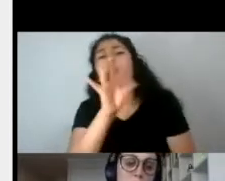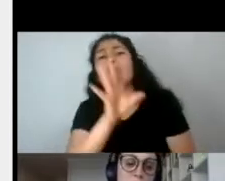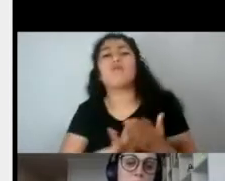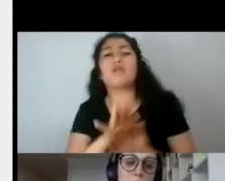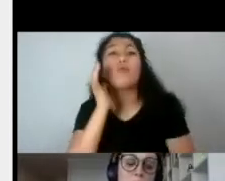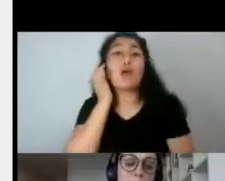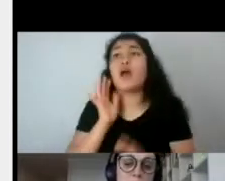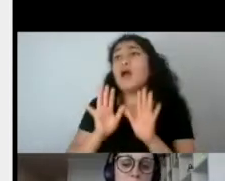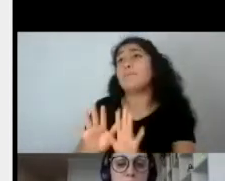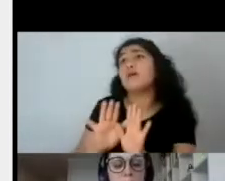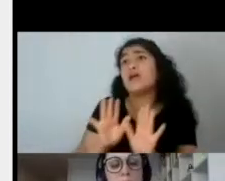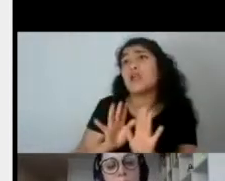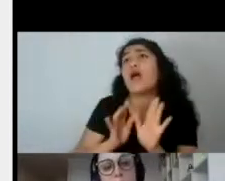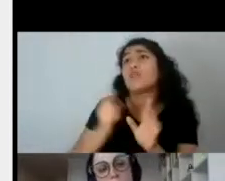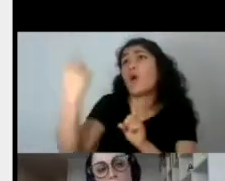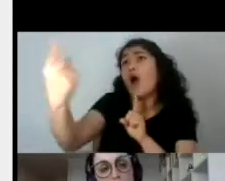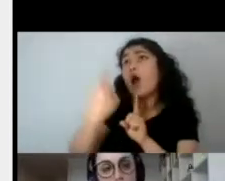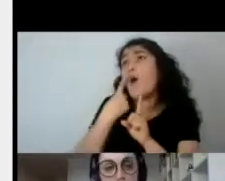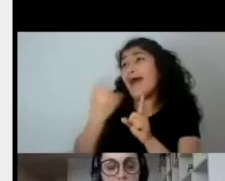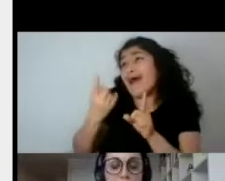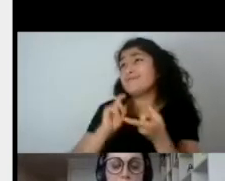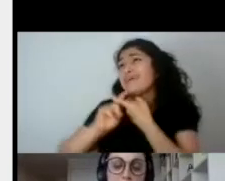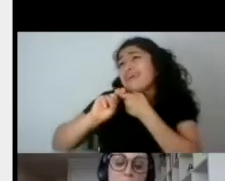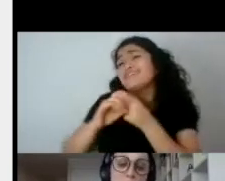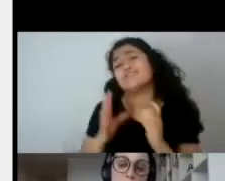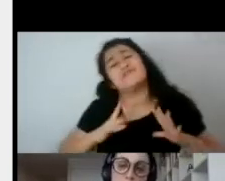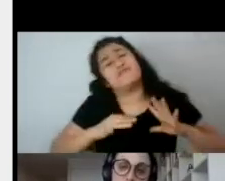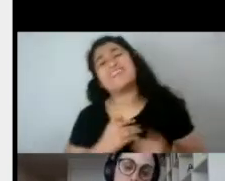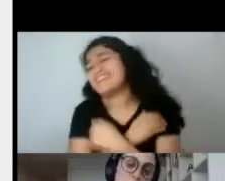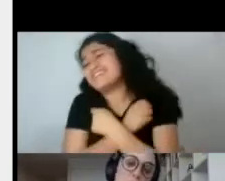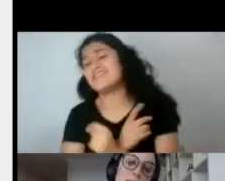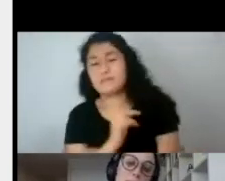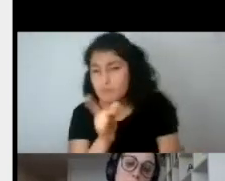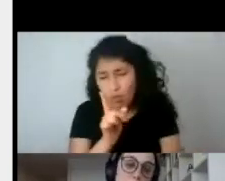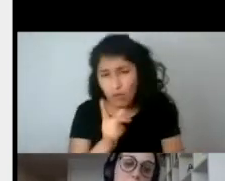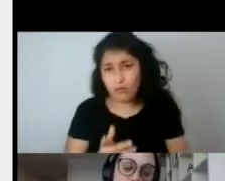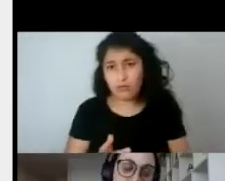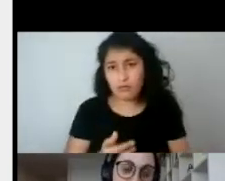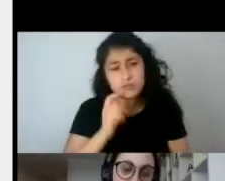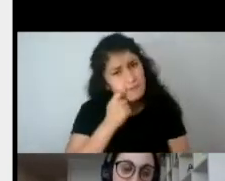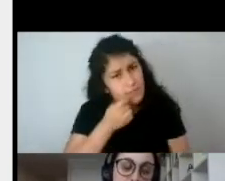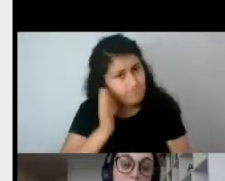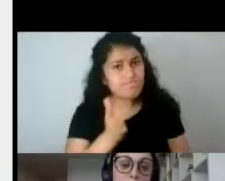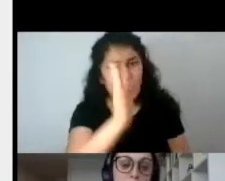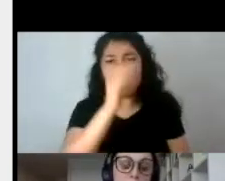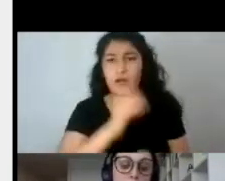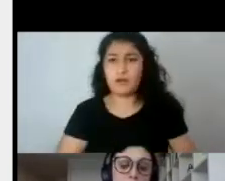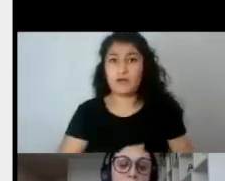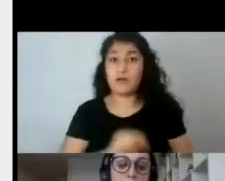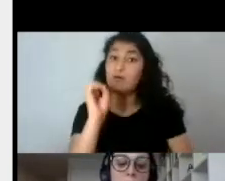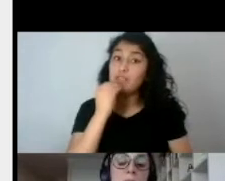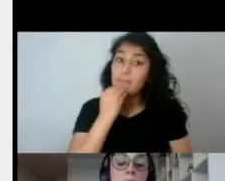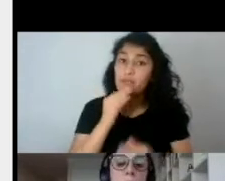esperando que llegue el amor, casarse, ser feliz y adiós, ahí se acaba la novela, ¿no? Sino que que vayan más allá. Y libros, por